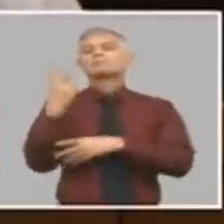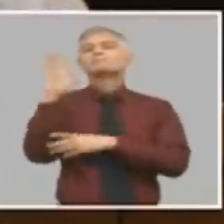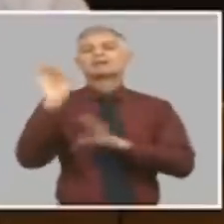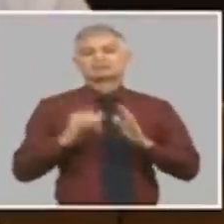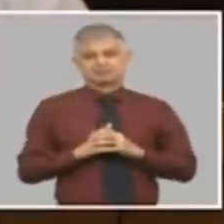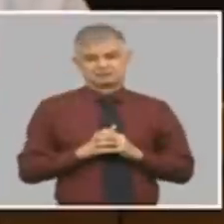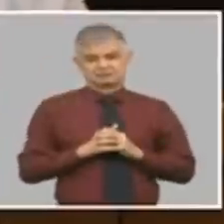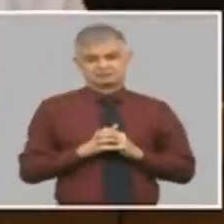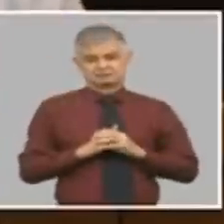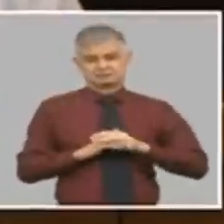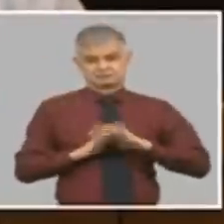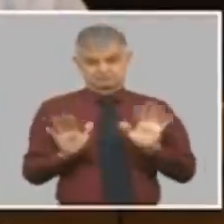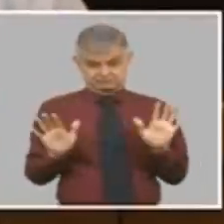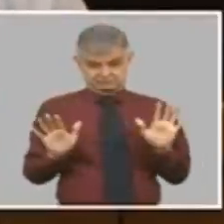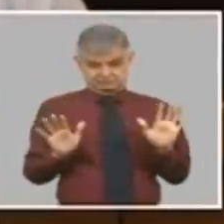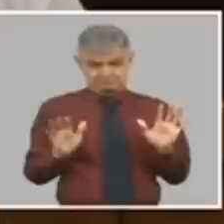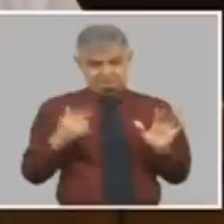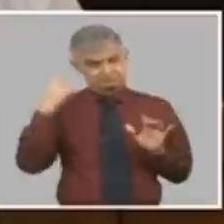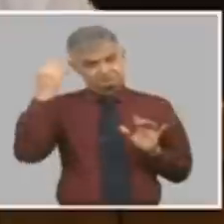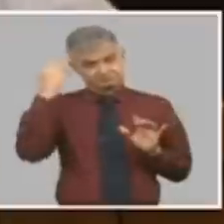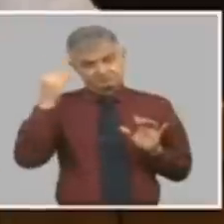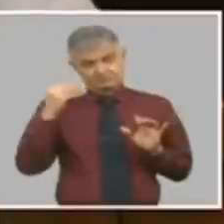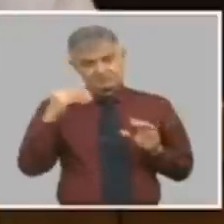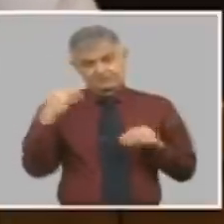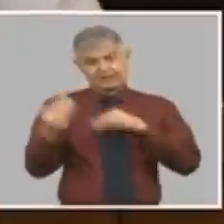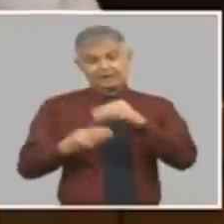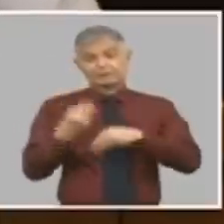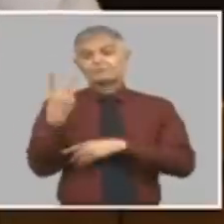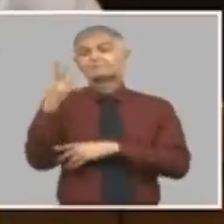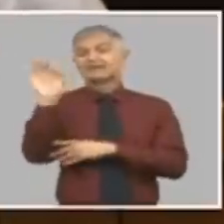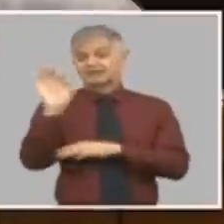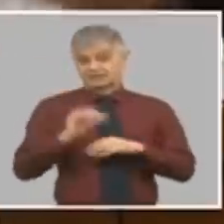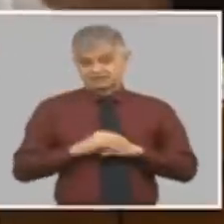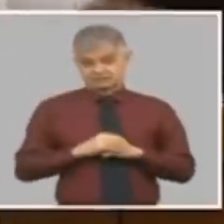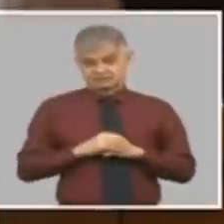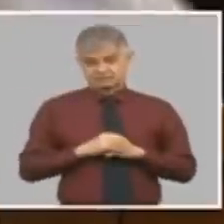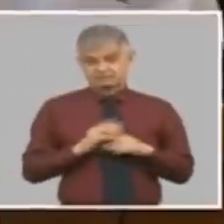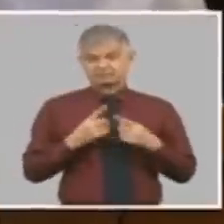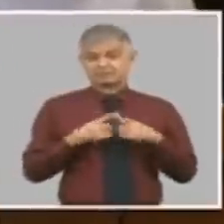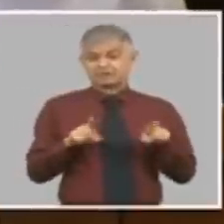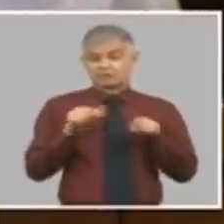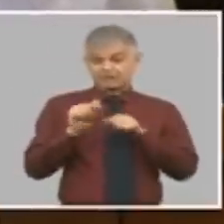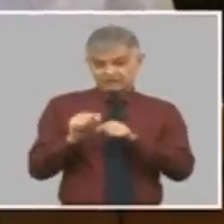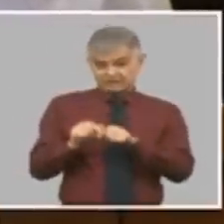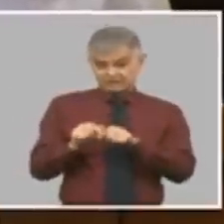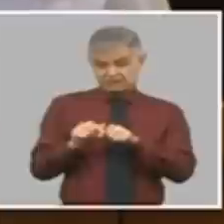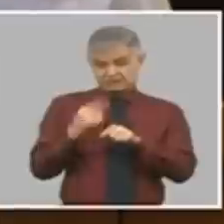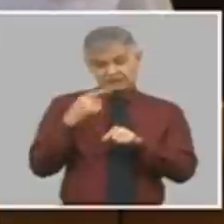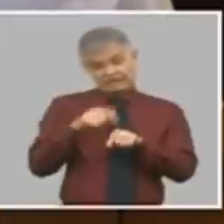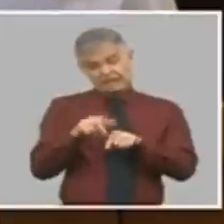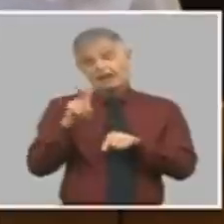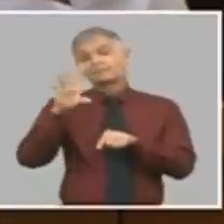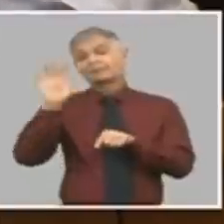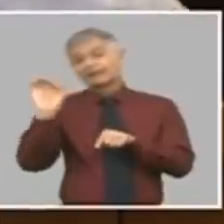el mundo va a un tipo cambio de veinte y vuelvo a decir el veinte es para ilustrar